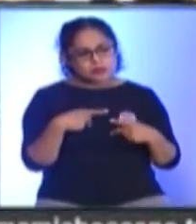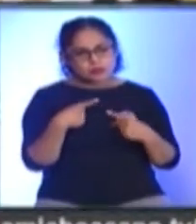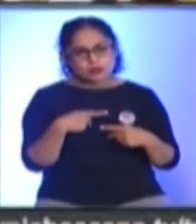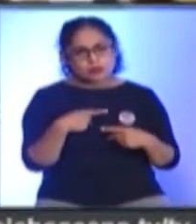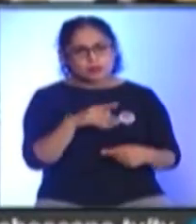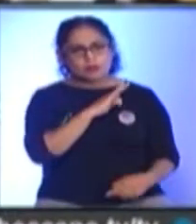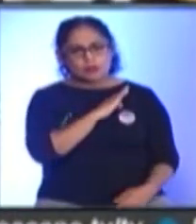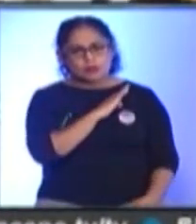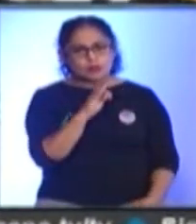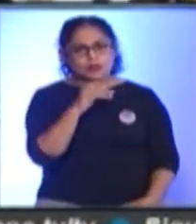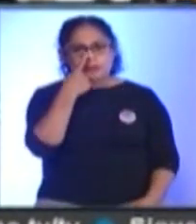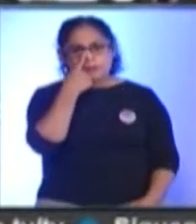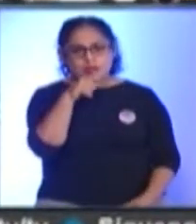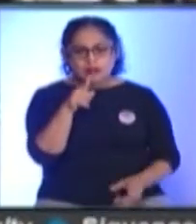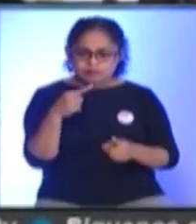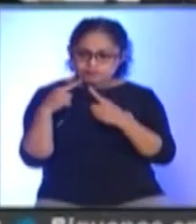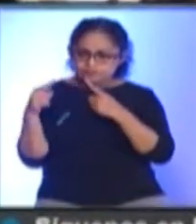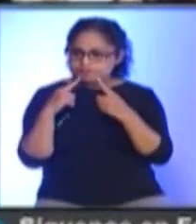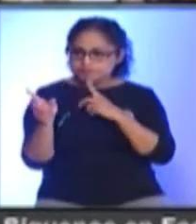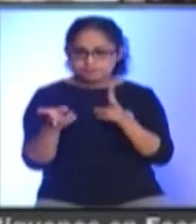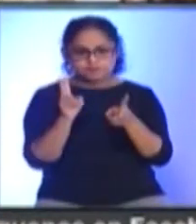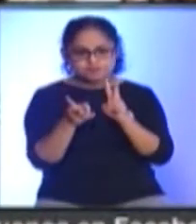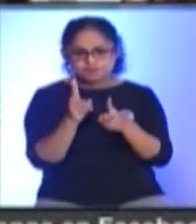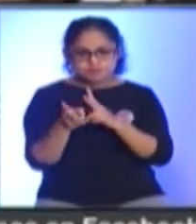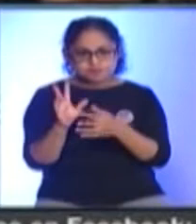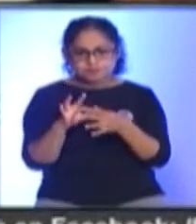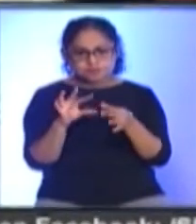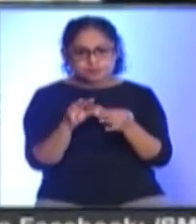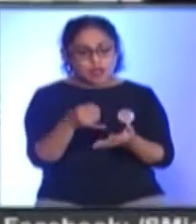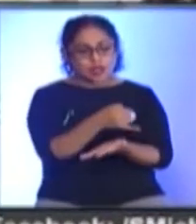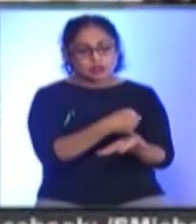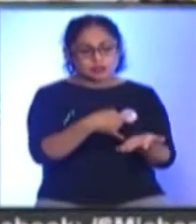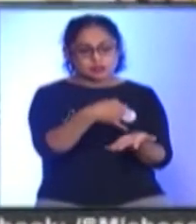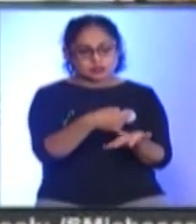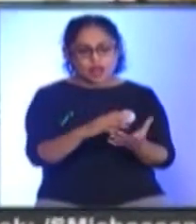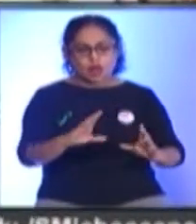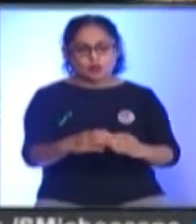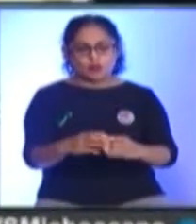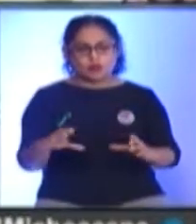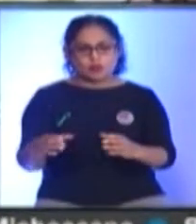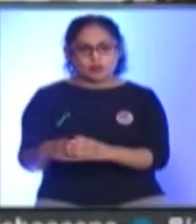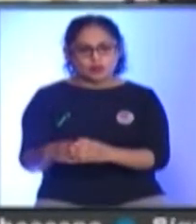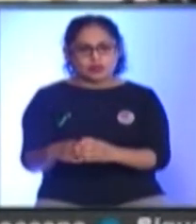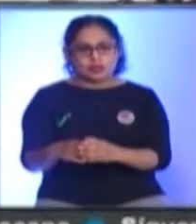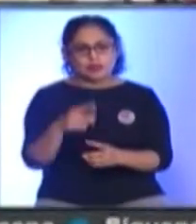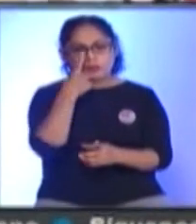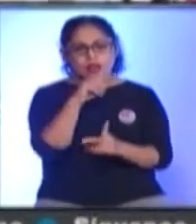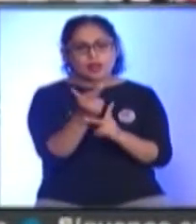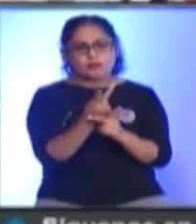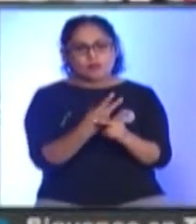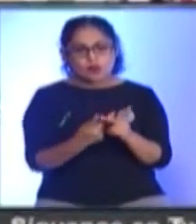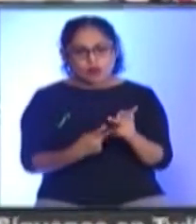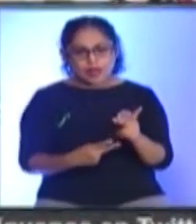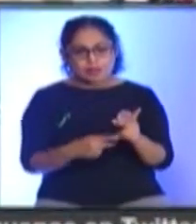Hemos platicado Con algunas De las Islas Y de las Comunidades Por ejemplo En el caso De